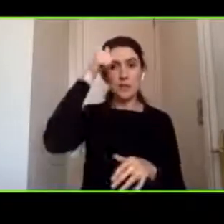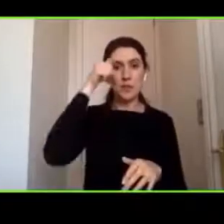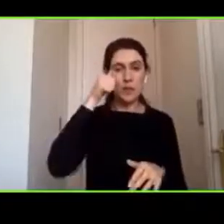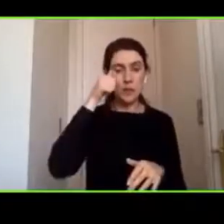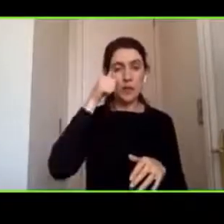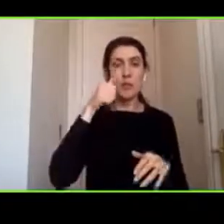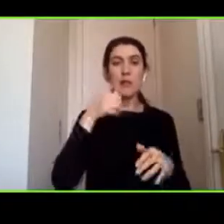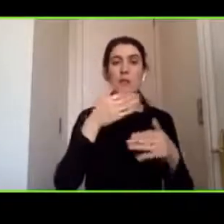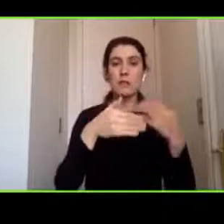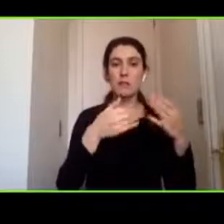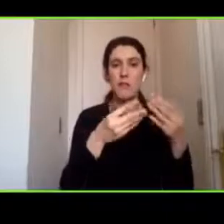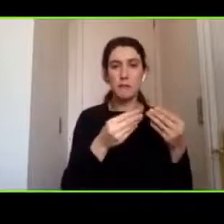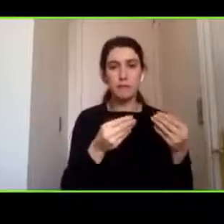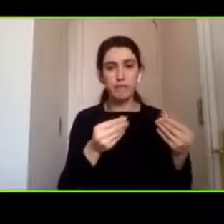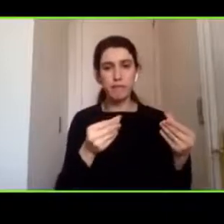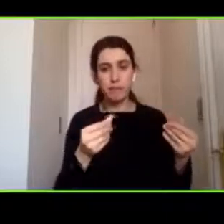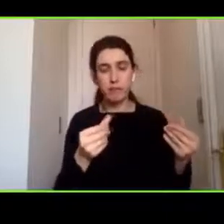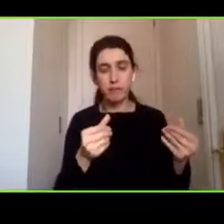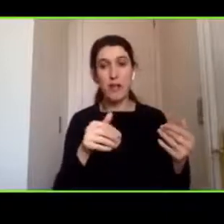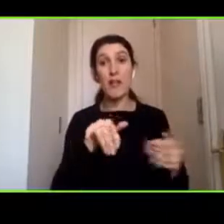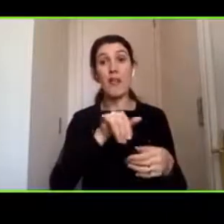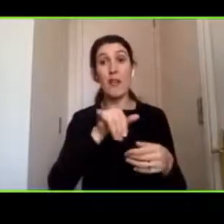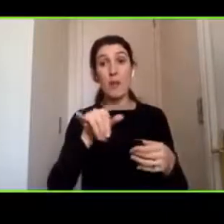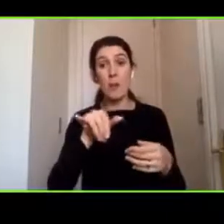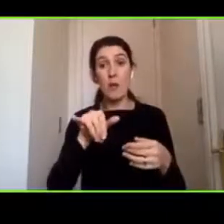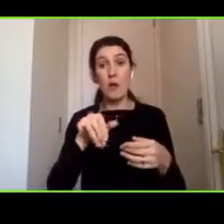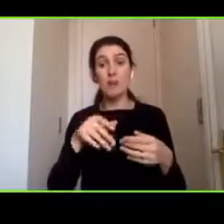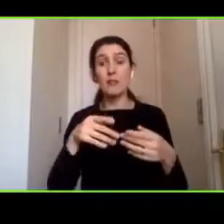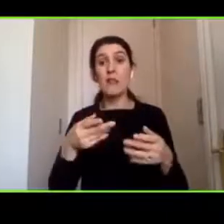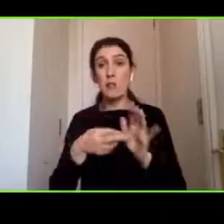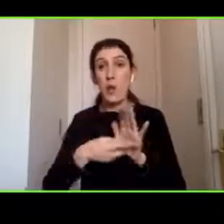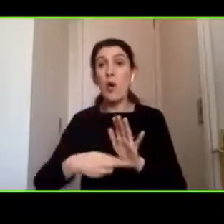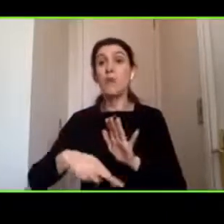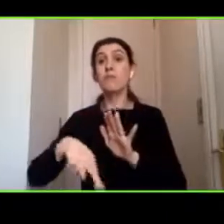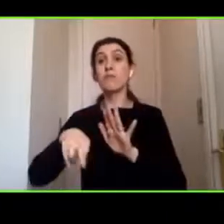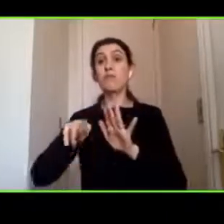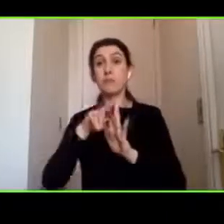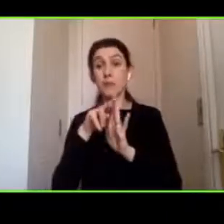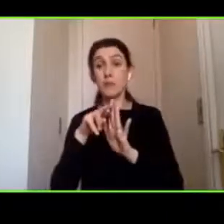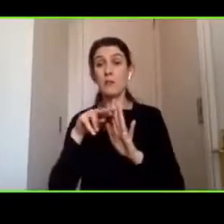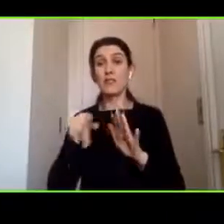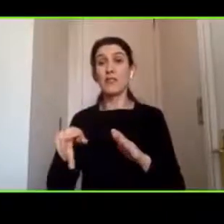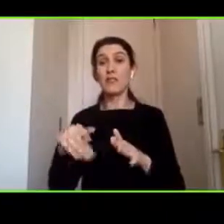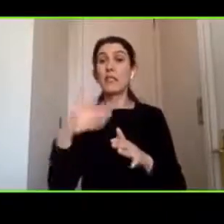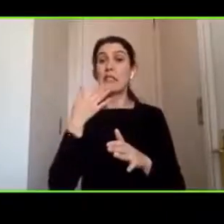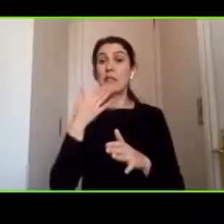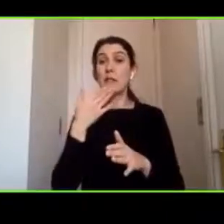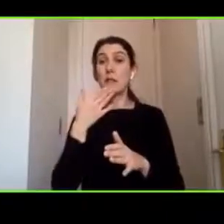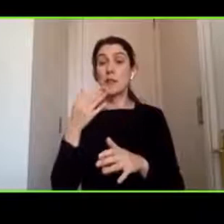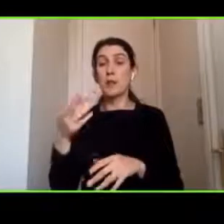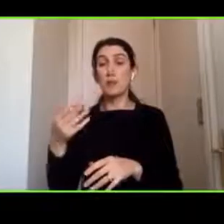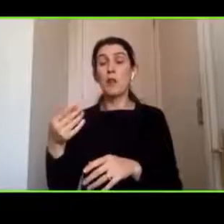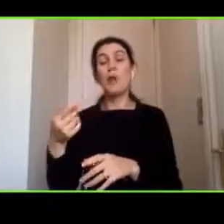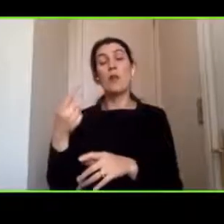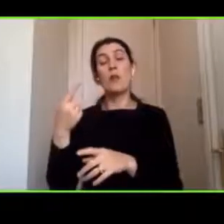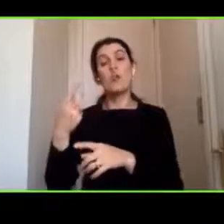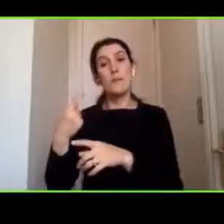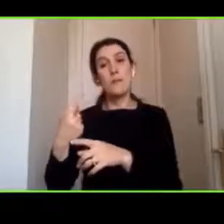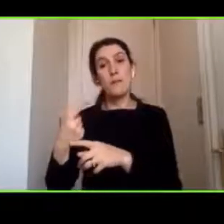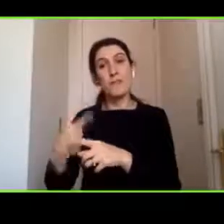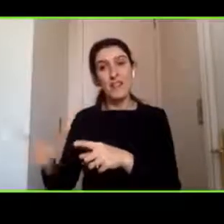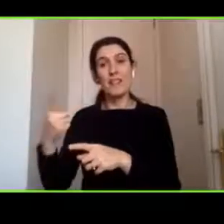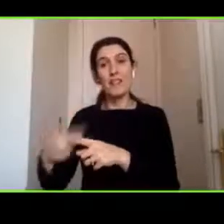fase más bien de recuperación y fase crónica para comenzar evaluaciones neuropsicológicas que nos